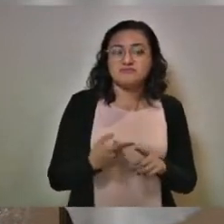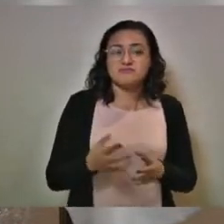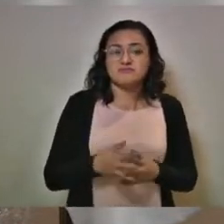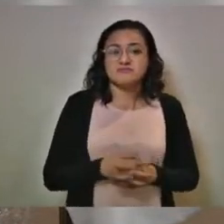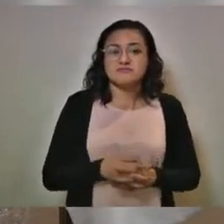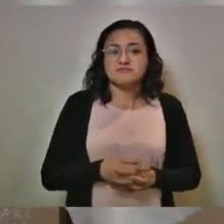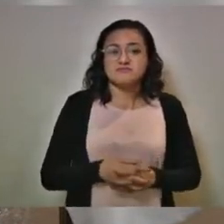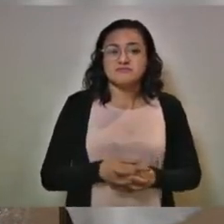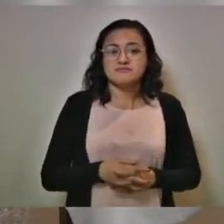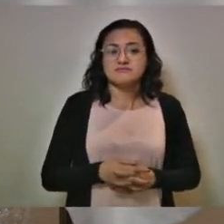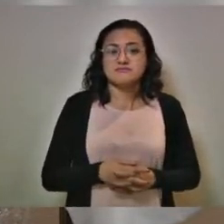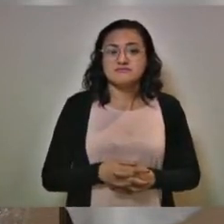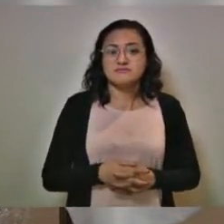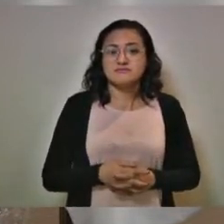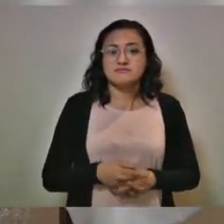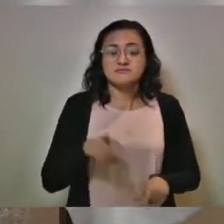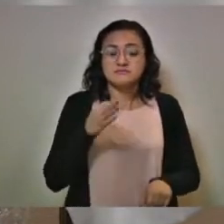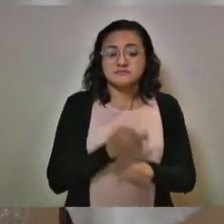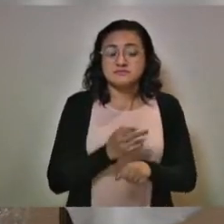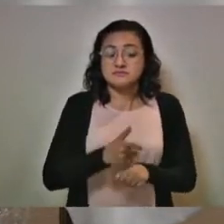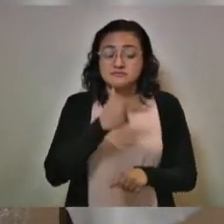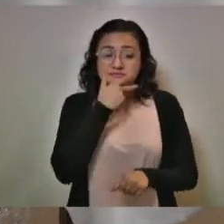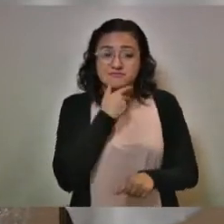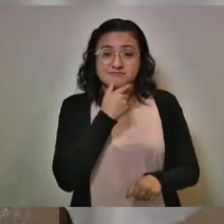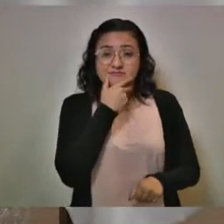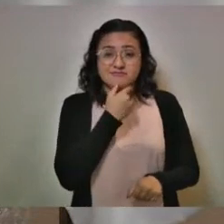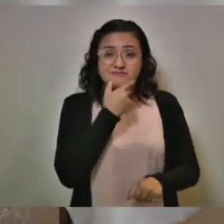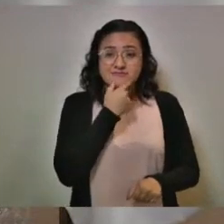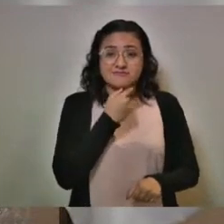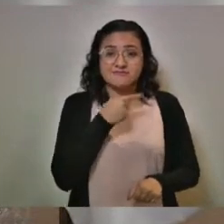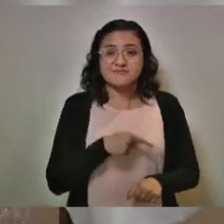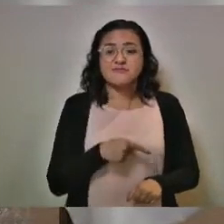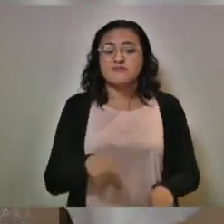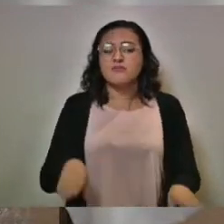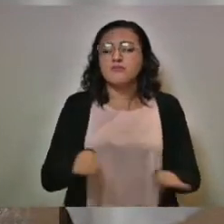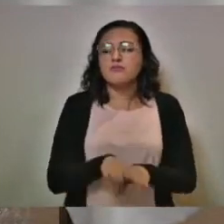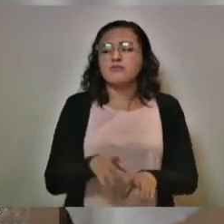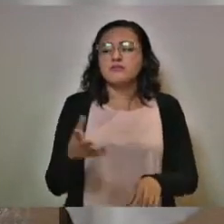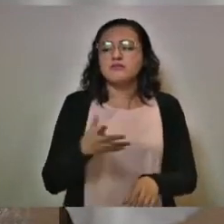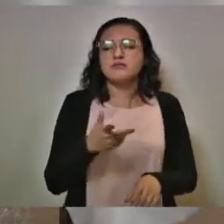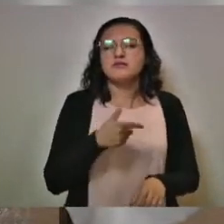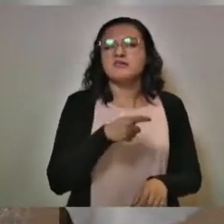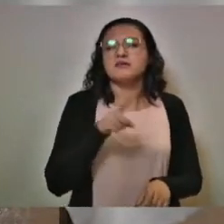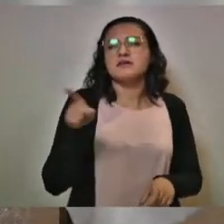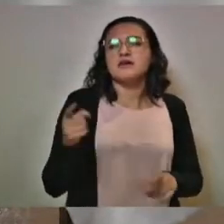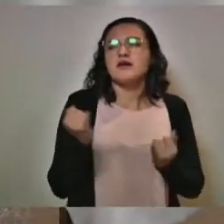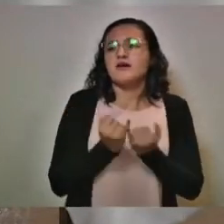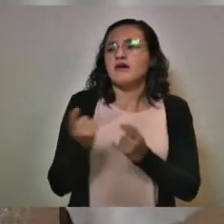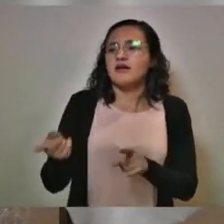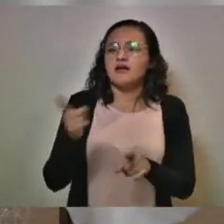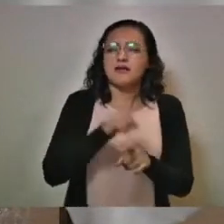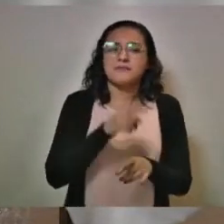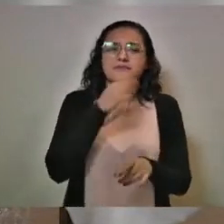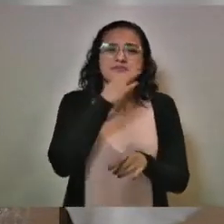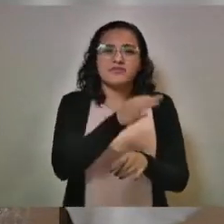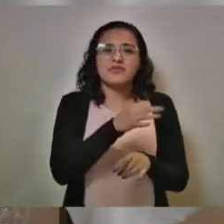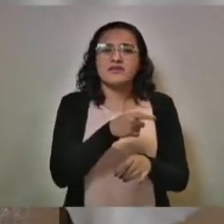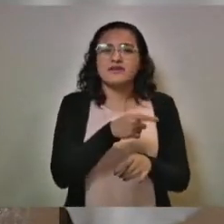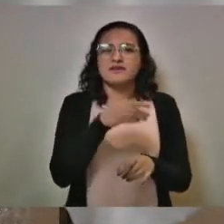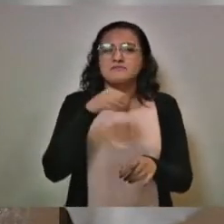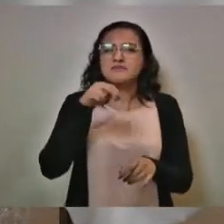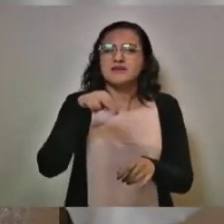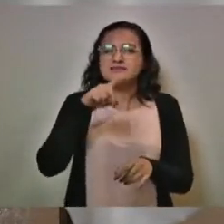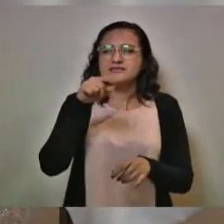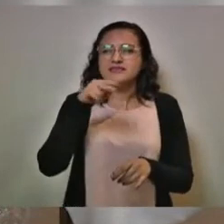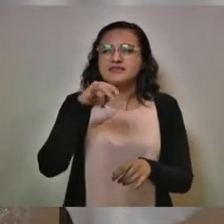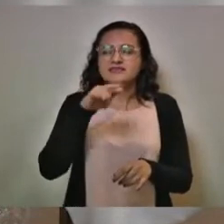este señor es como si le hiciera manzanilla, o con lo que hace